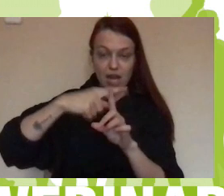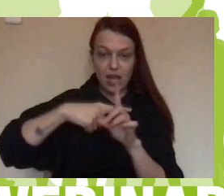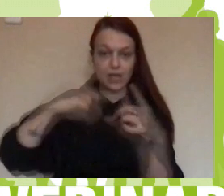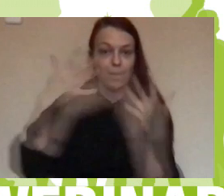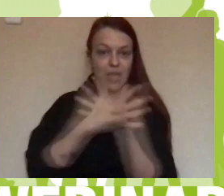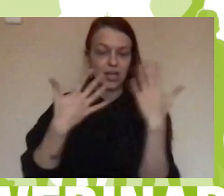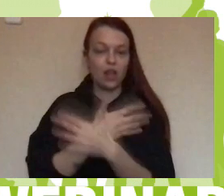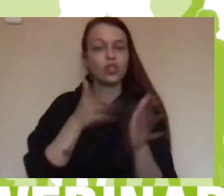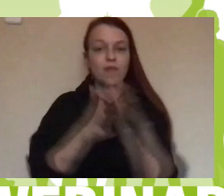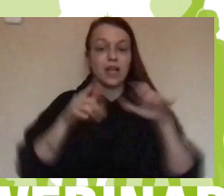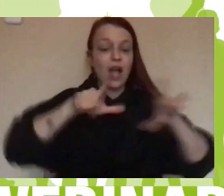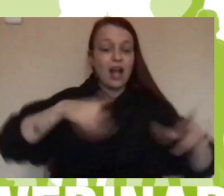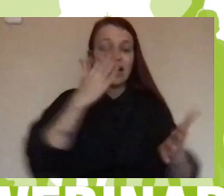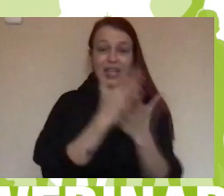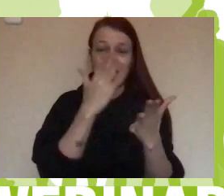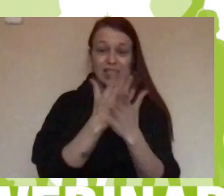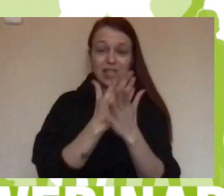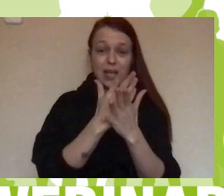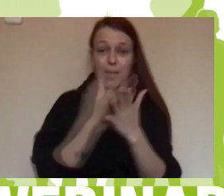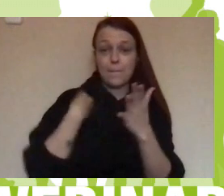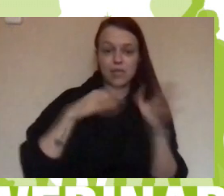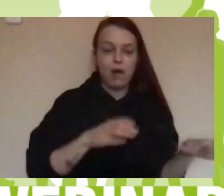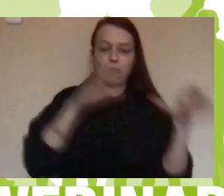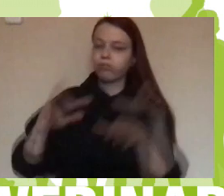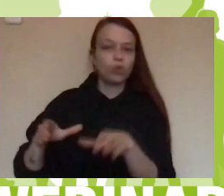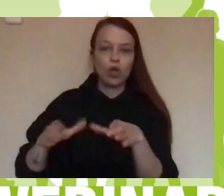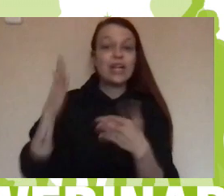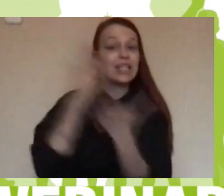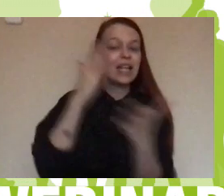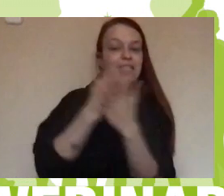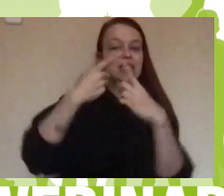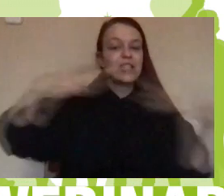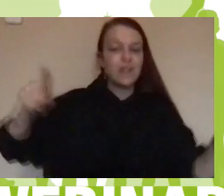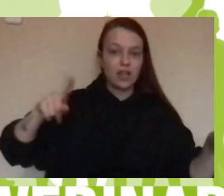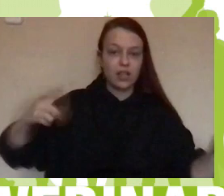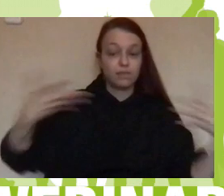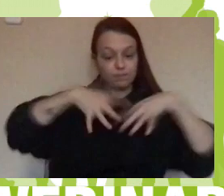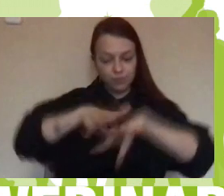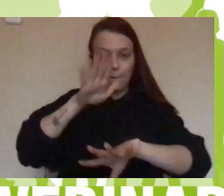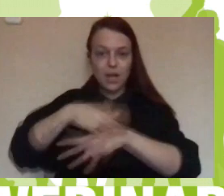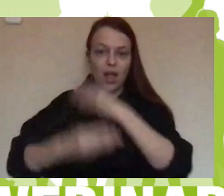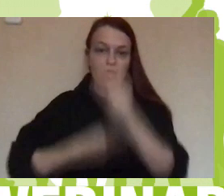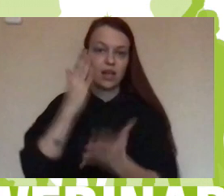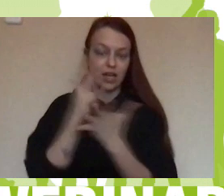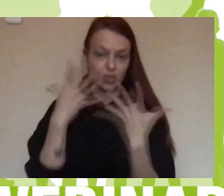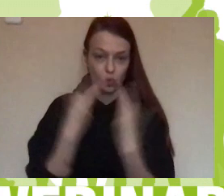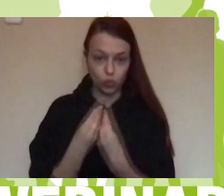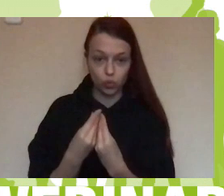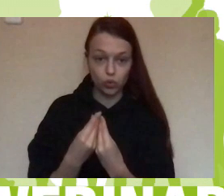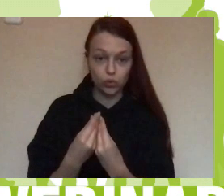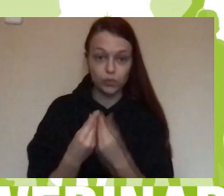iban al taller, sino que iban mezclados y había talleres de las áreas STEAM. Ello nos hizo